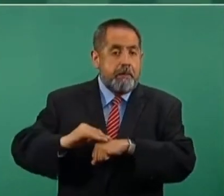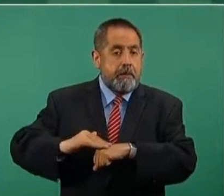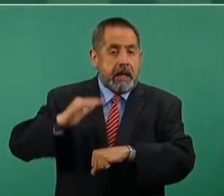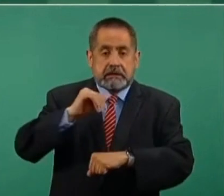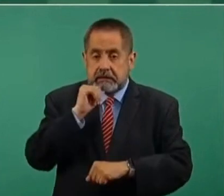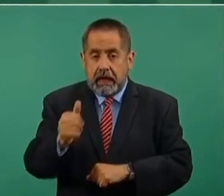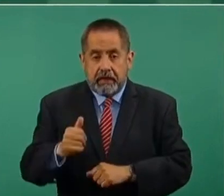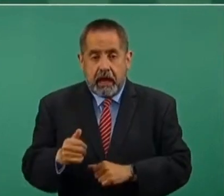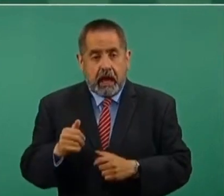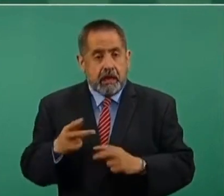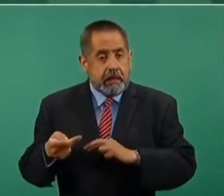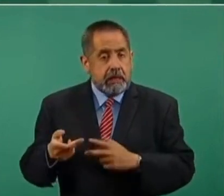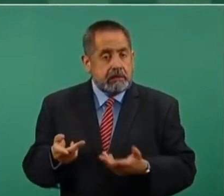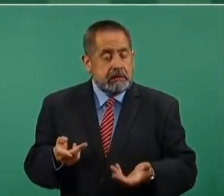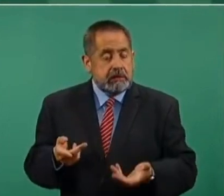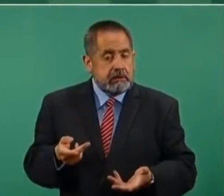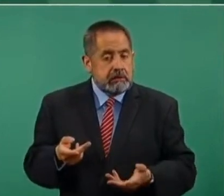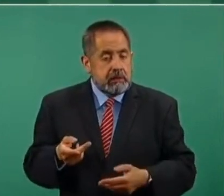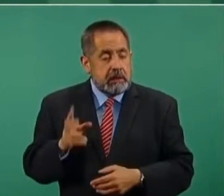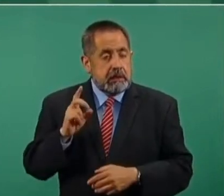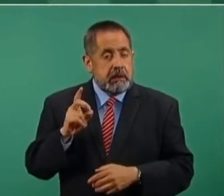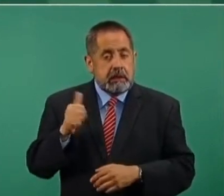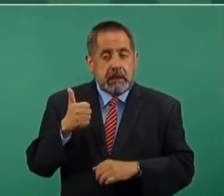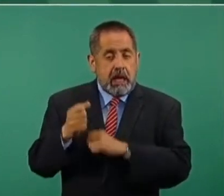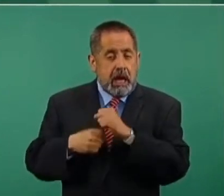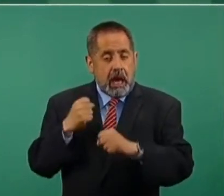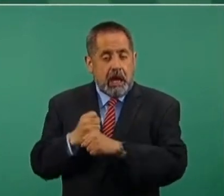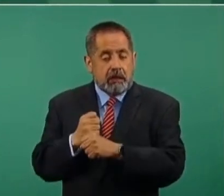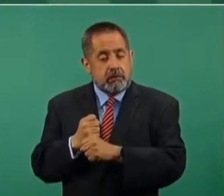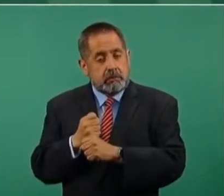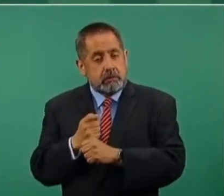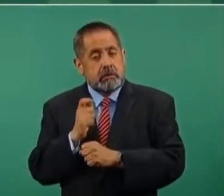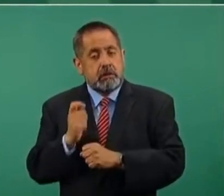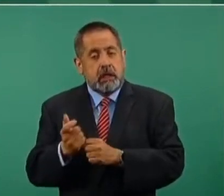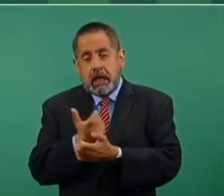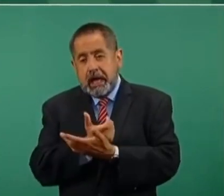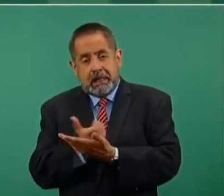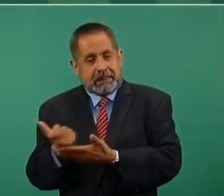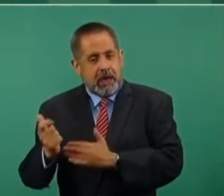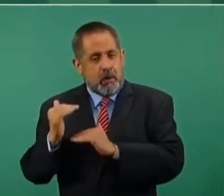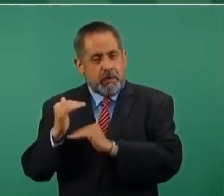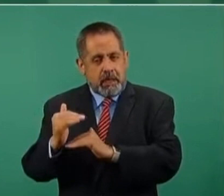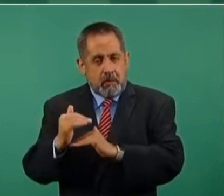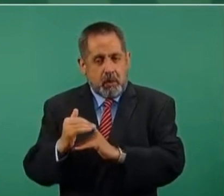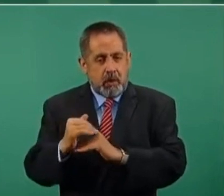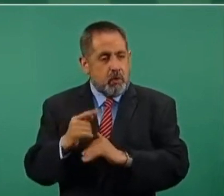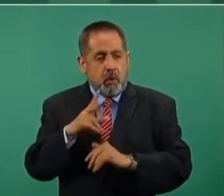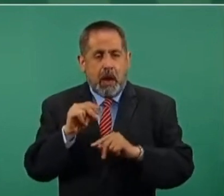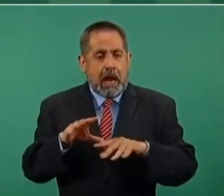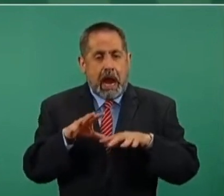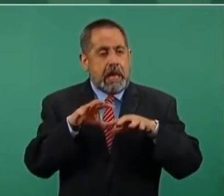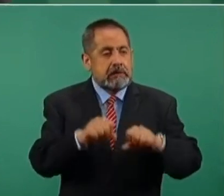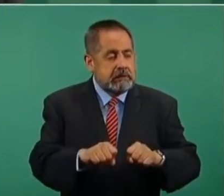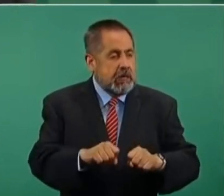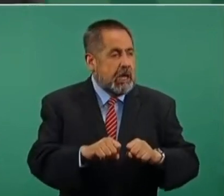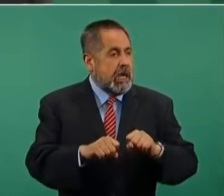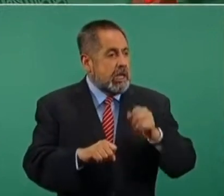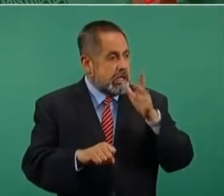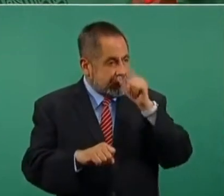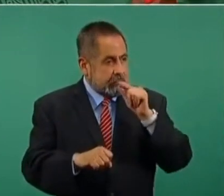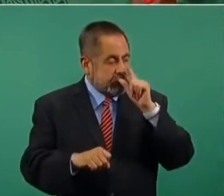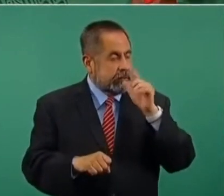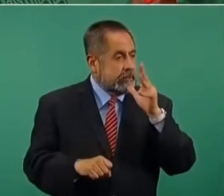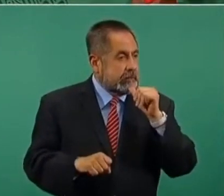en 36 años el salario mínimo no perdió poder